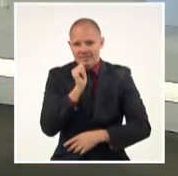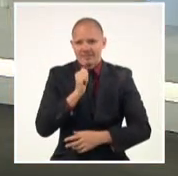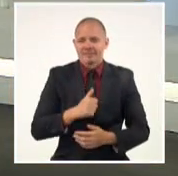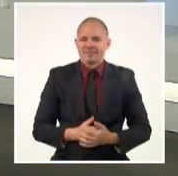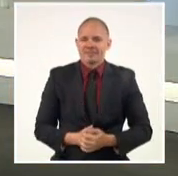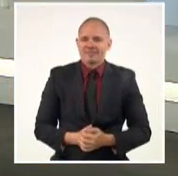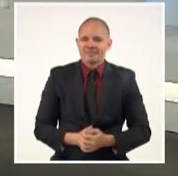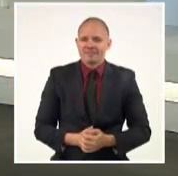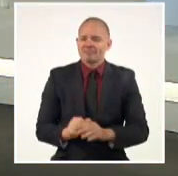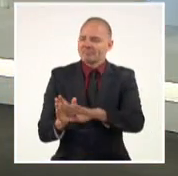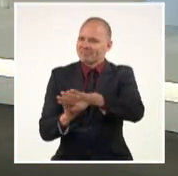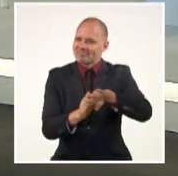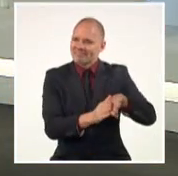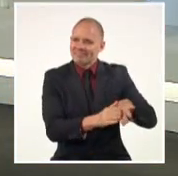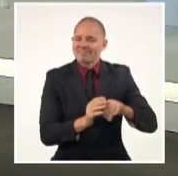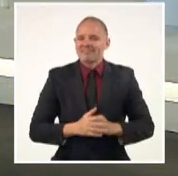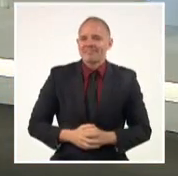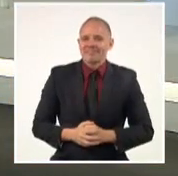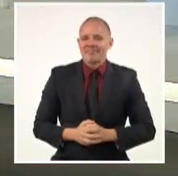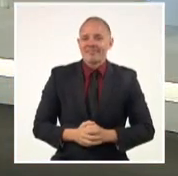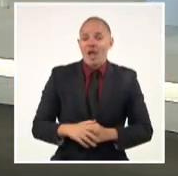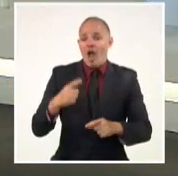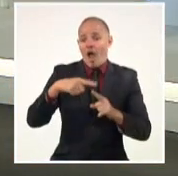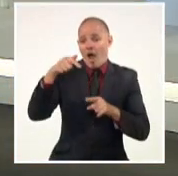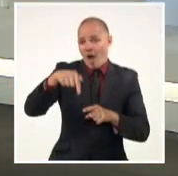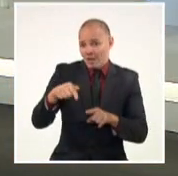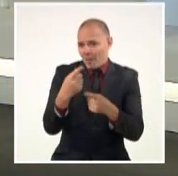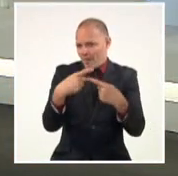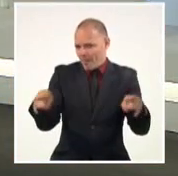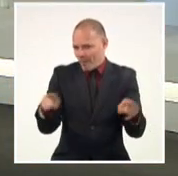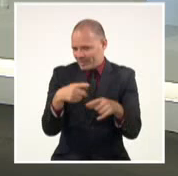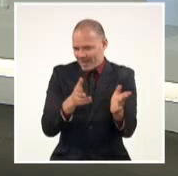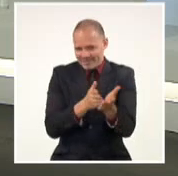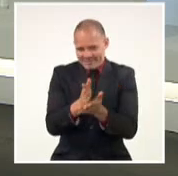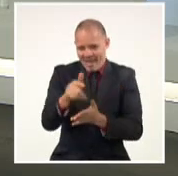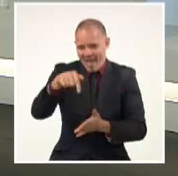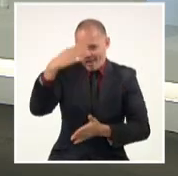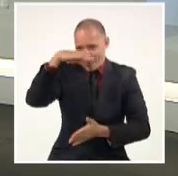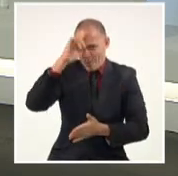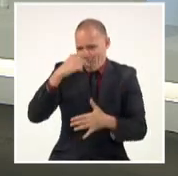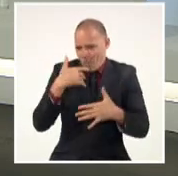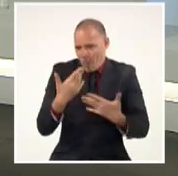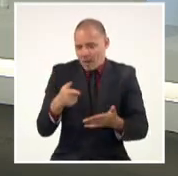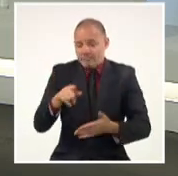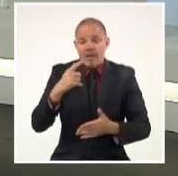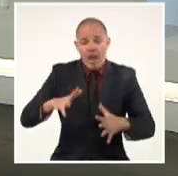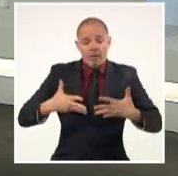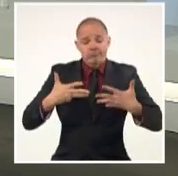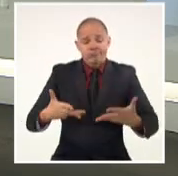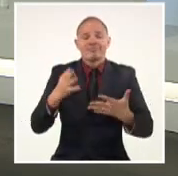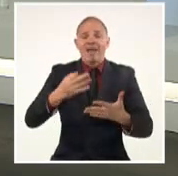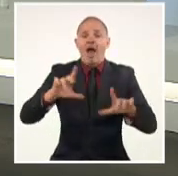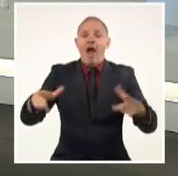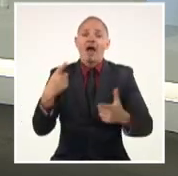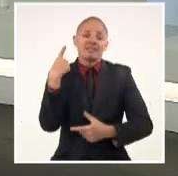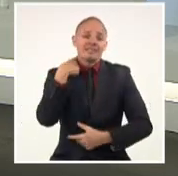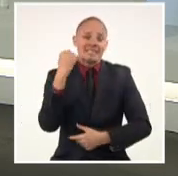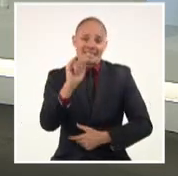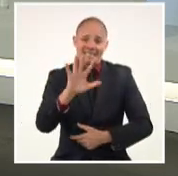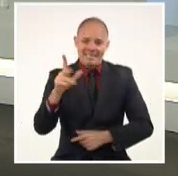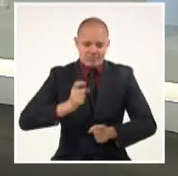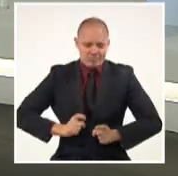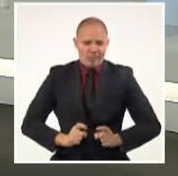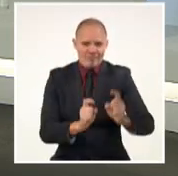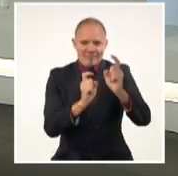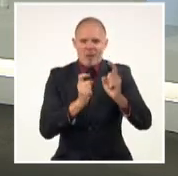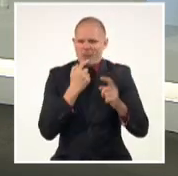Desde la música popular cubana también se festeja el aniversario sesenta y cinco del triunfo de la revolución. Con motivo de la fecha se